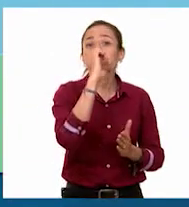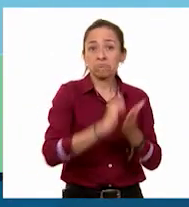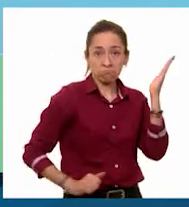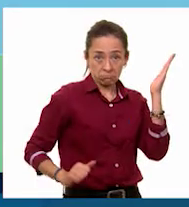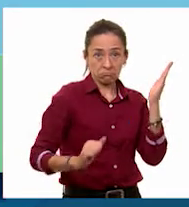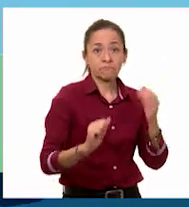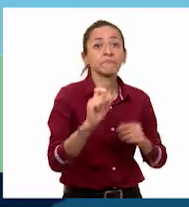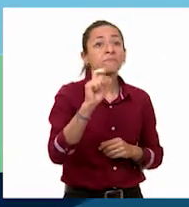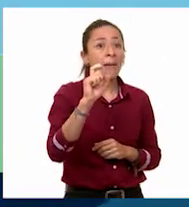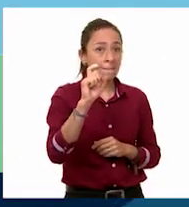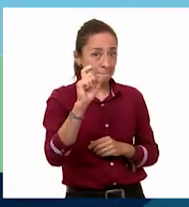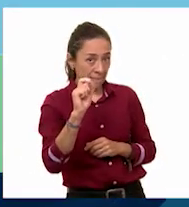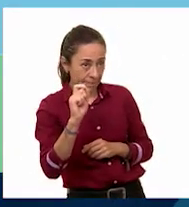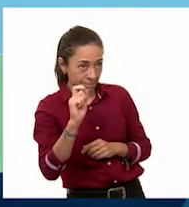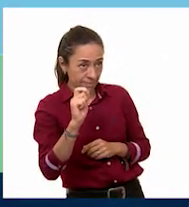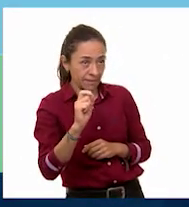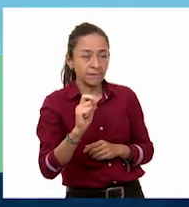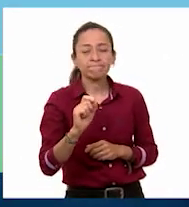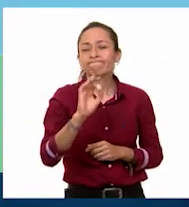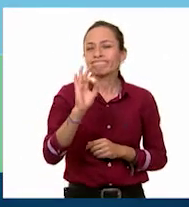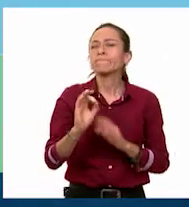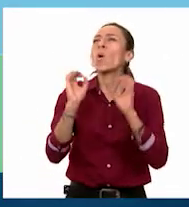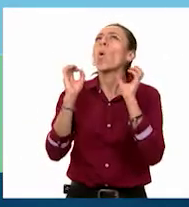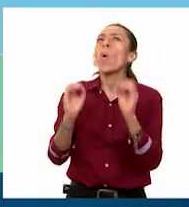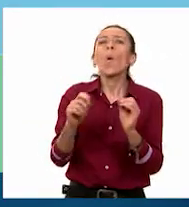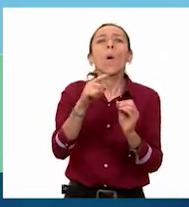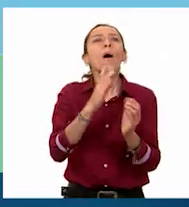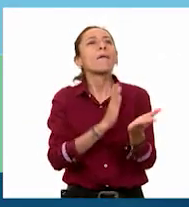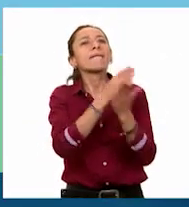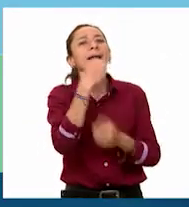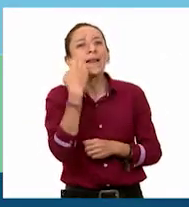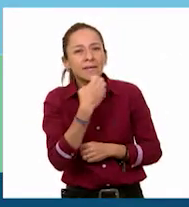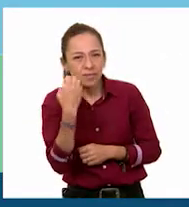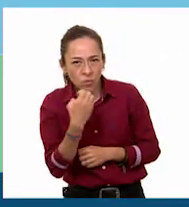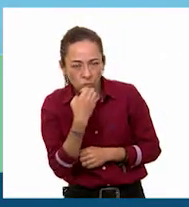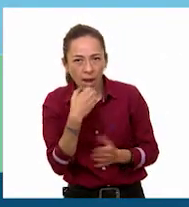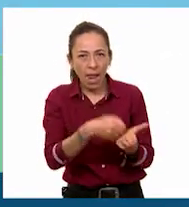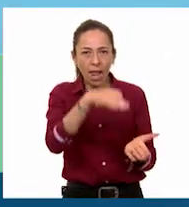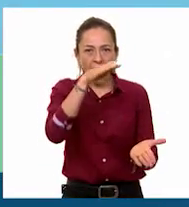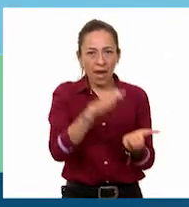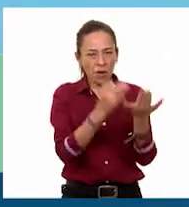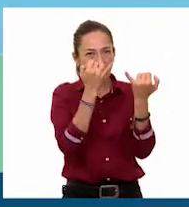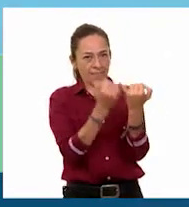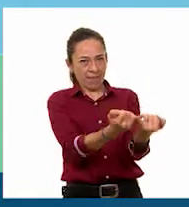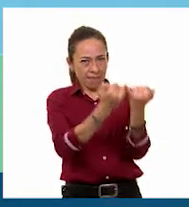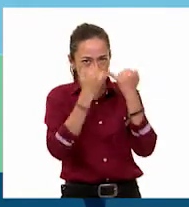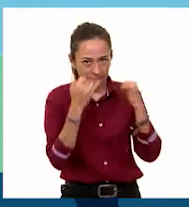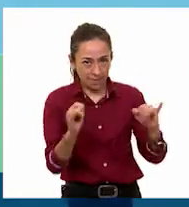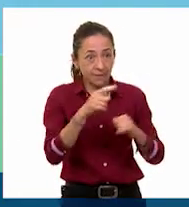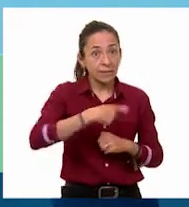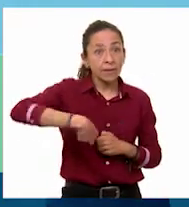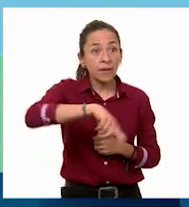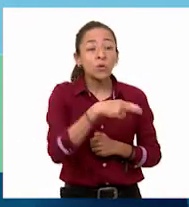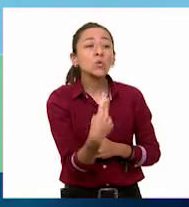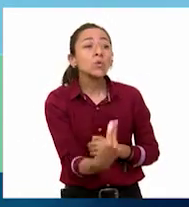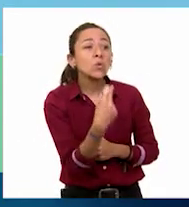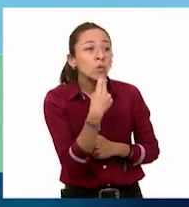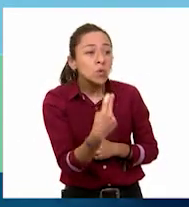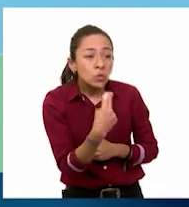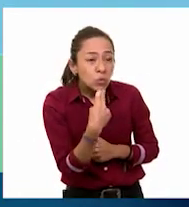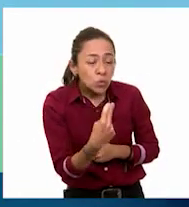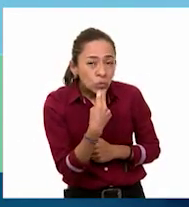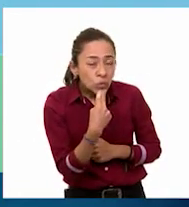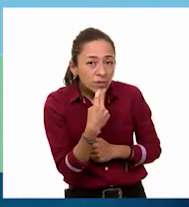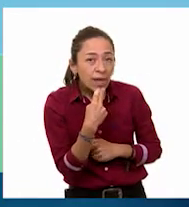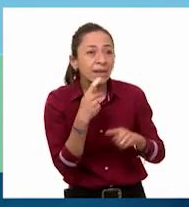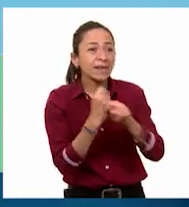cada 100 alumnos que van a la Escuela Héroes de la Independencia, 80, usan transporte público. A ver, maestro.